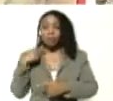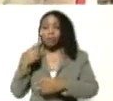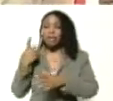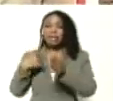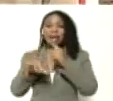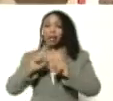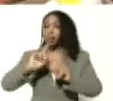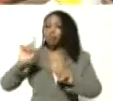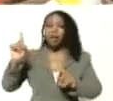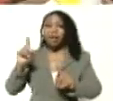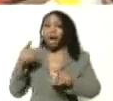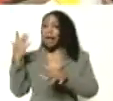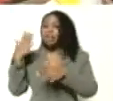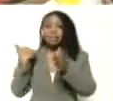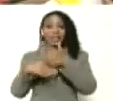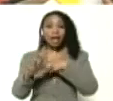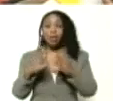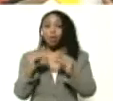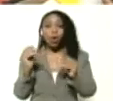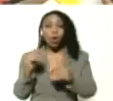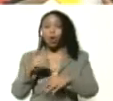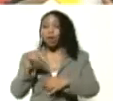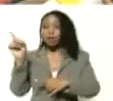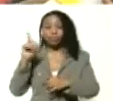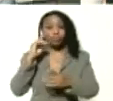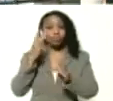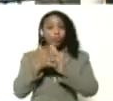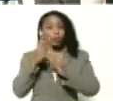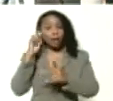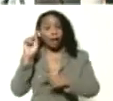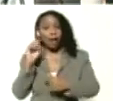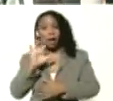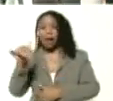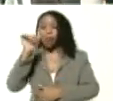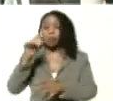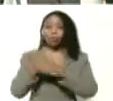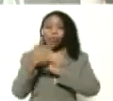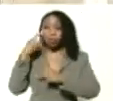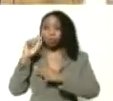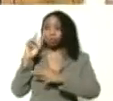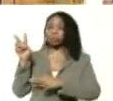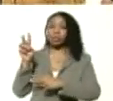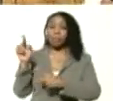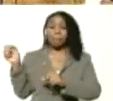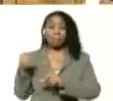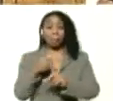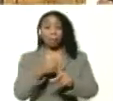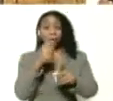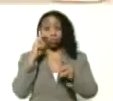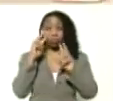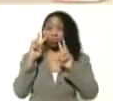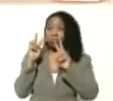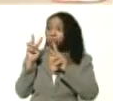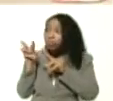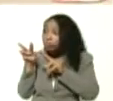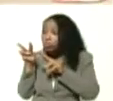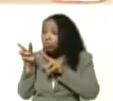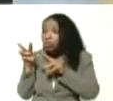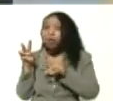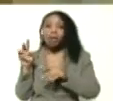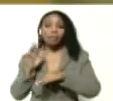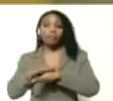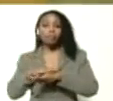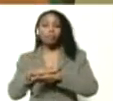dijo, de ahí sale todo el agua. Bueno, nos entraron a leña. ¿Verdad? Yo nunca había agarrado tanta leña junta. Yo asumí la responsabilidad.